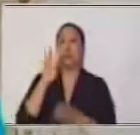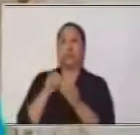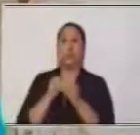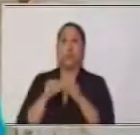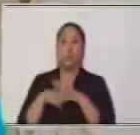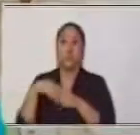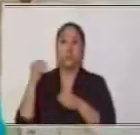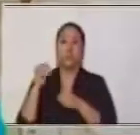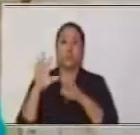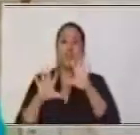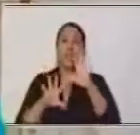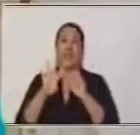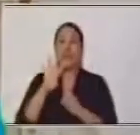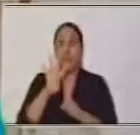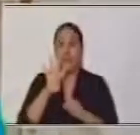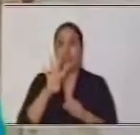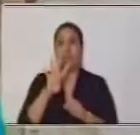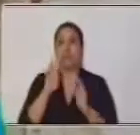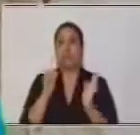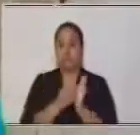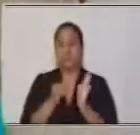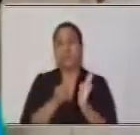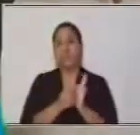catorce quetzales.